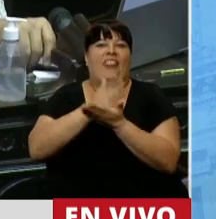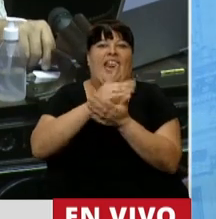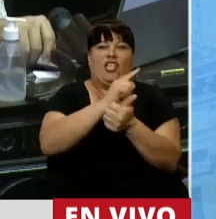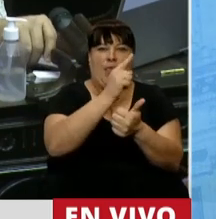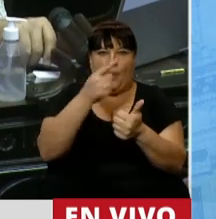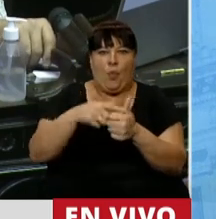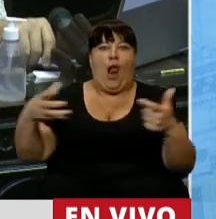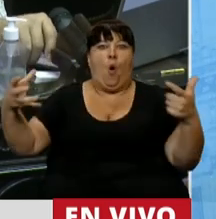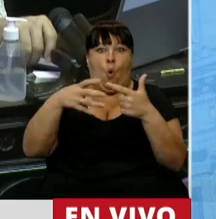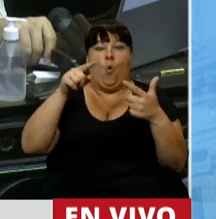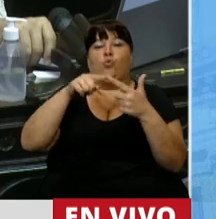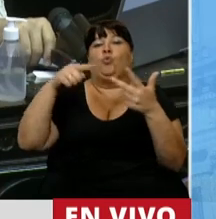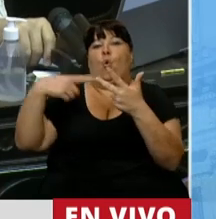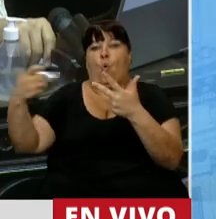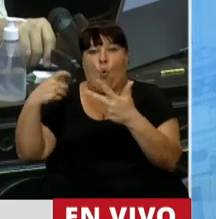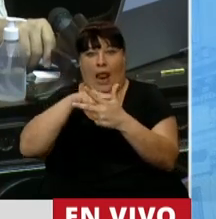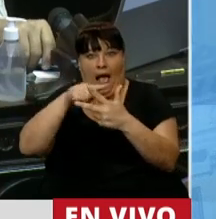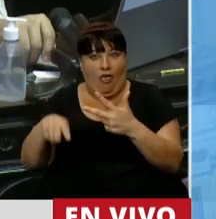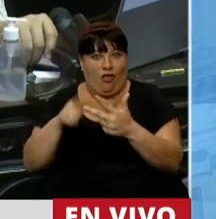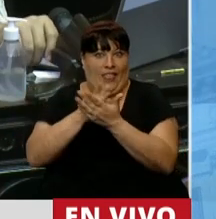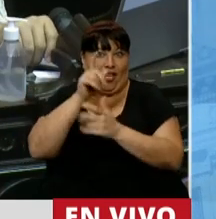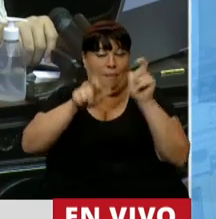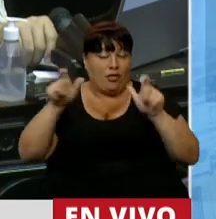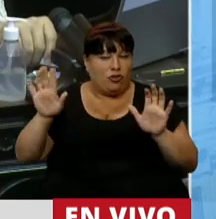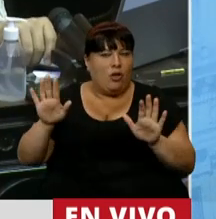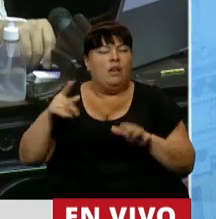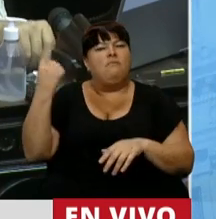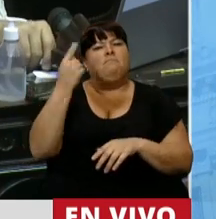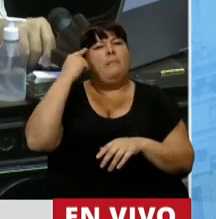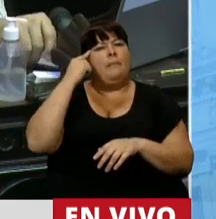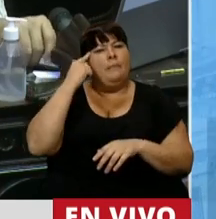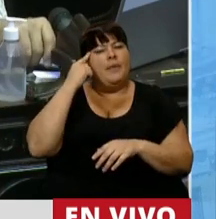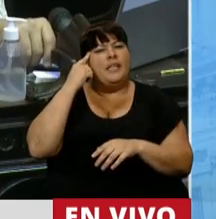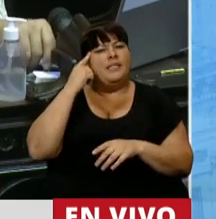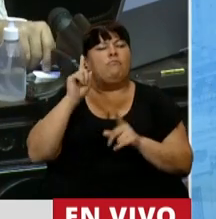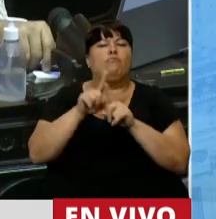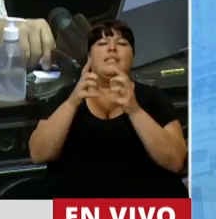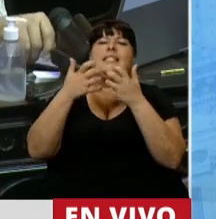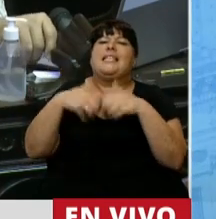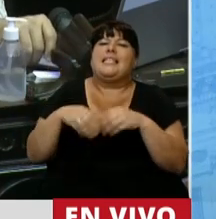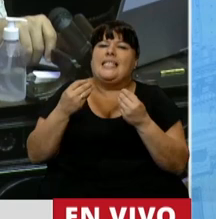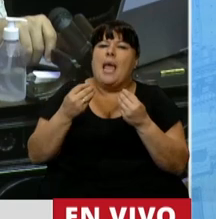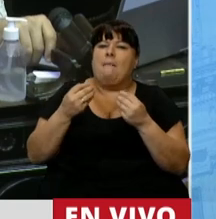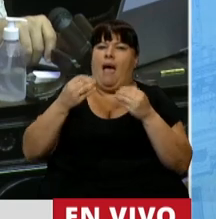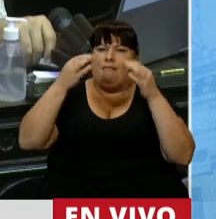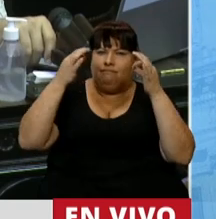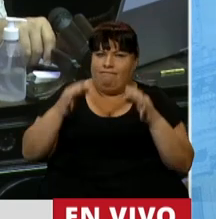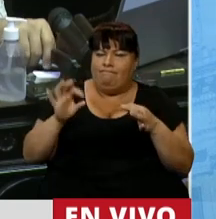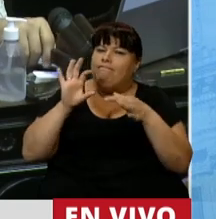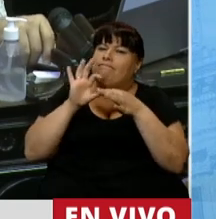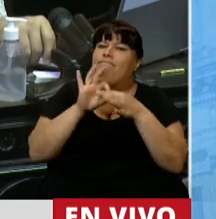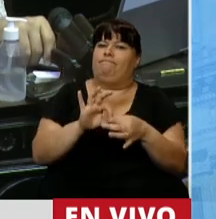individual, el colectivo y el sistema previsional, lo que se pensó es un sistema que esté absolutamente